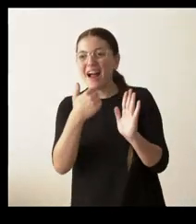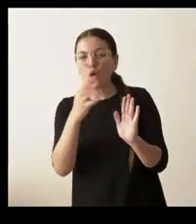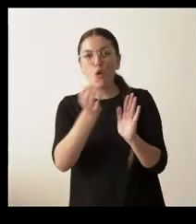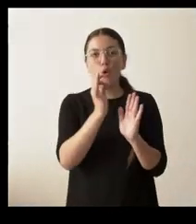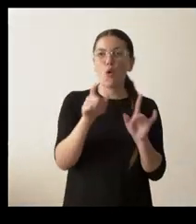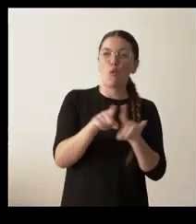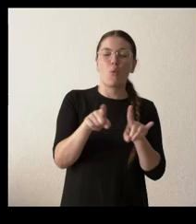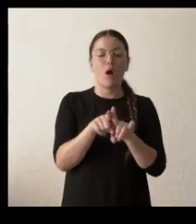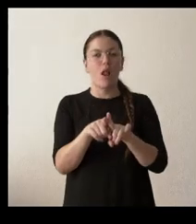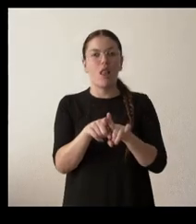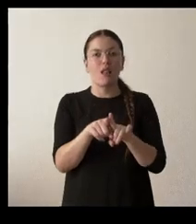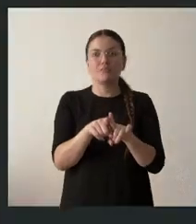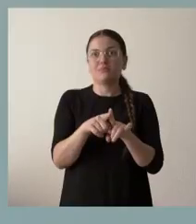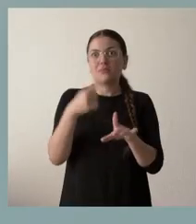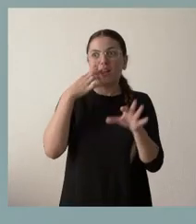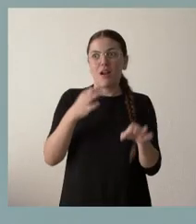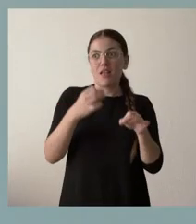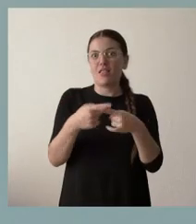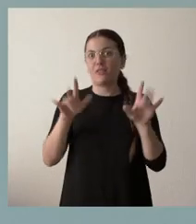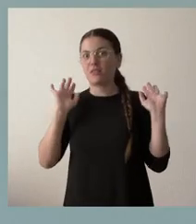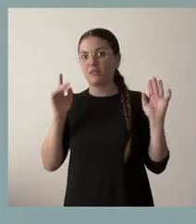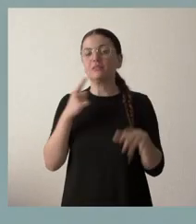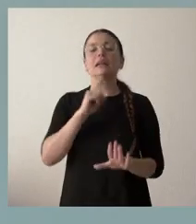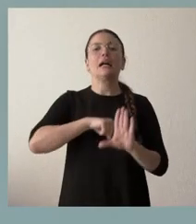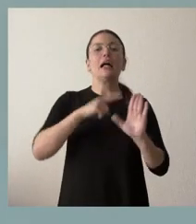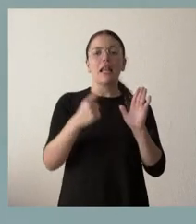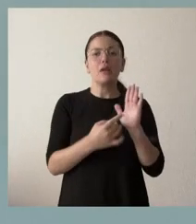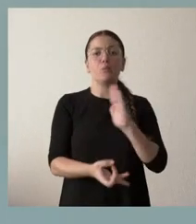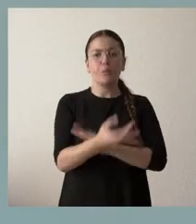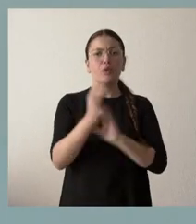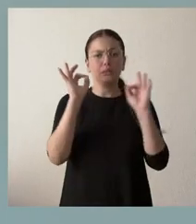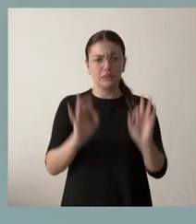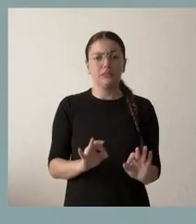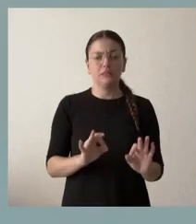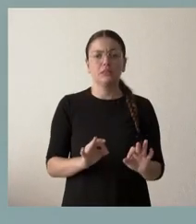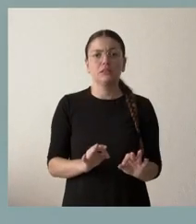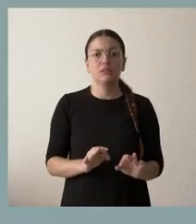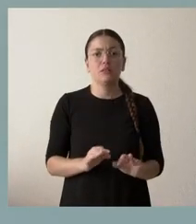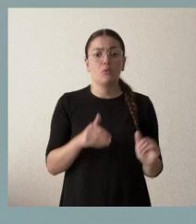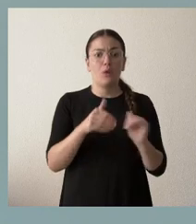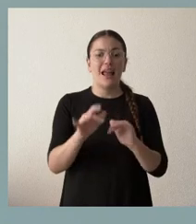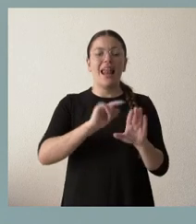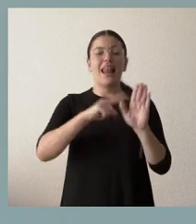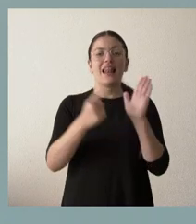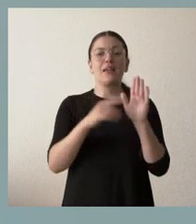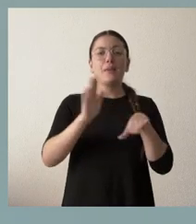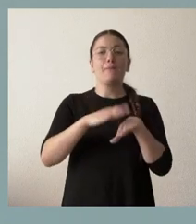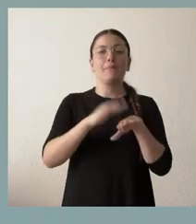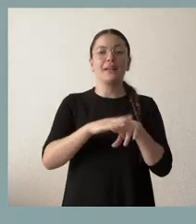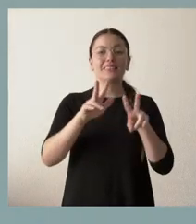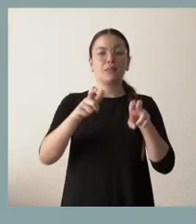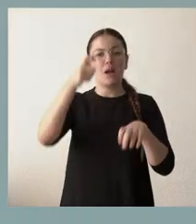la propia realidad. Sí, va a haber ley. Va a haber una ley de competitividad del mundo rural que, entre otras cuestiones,